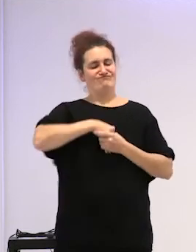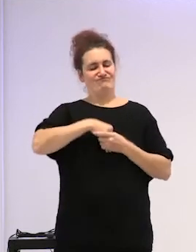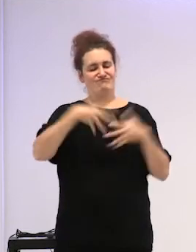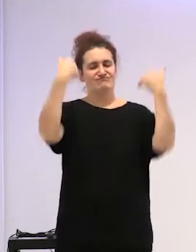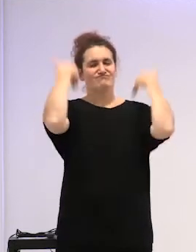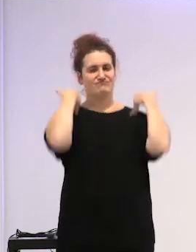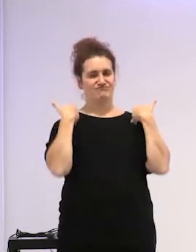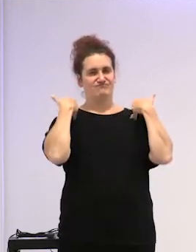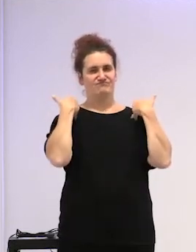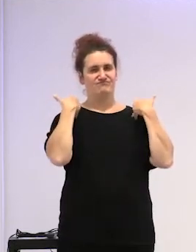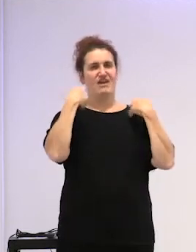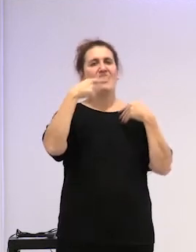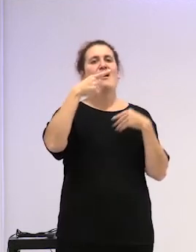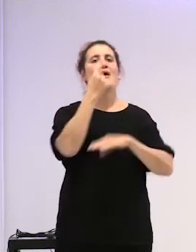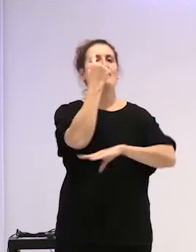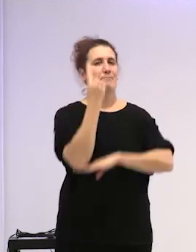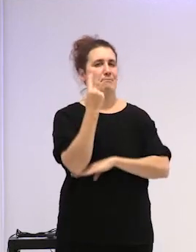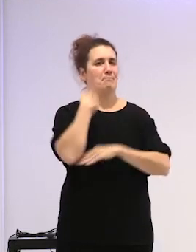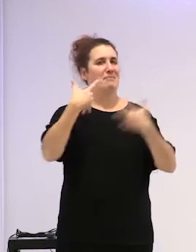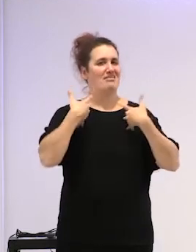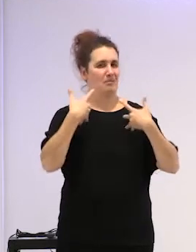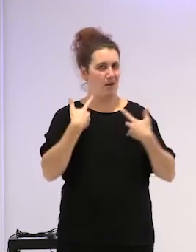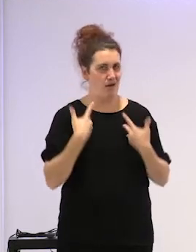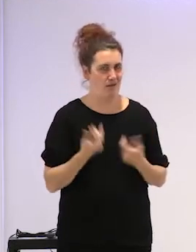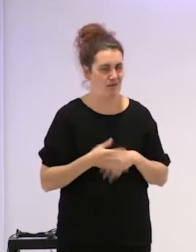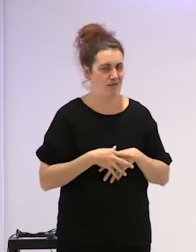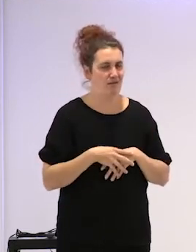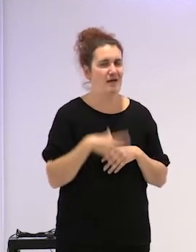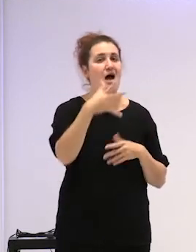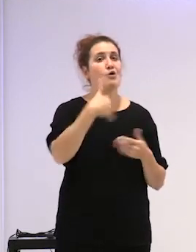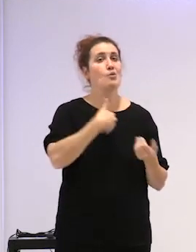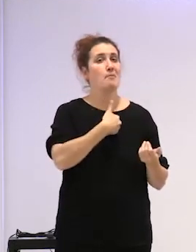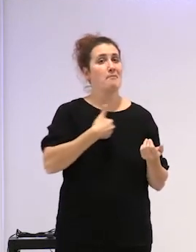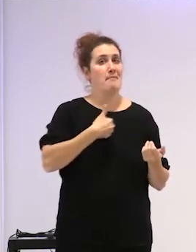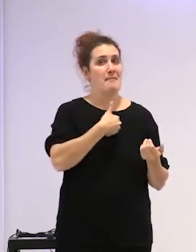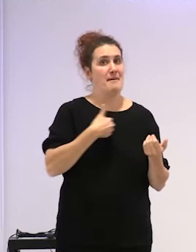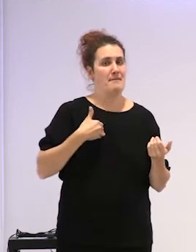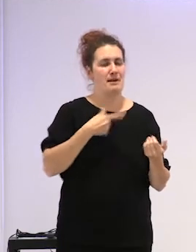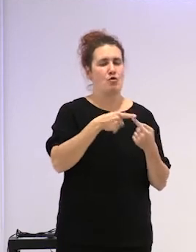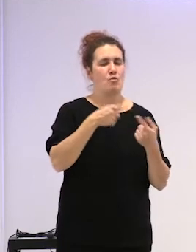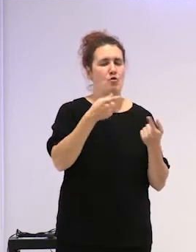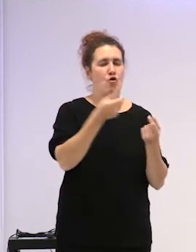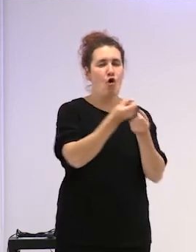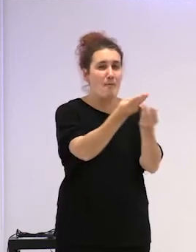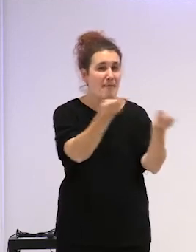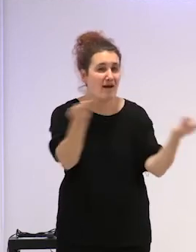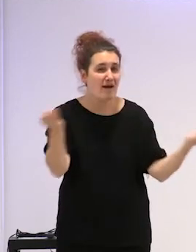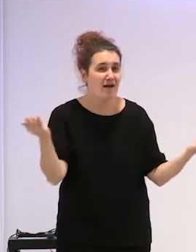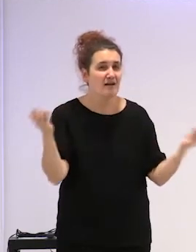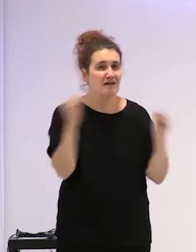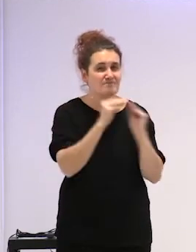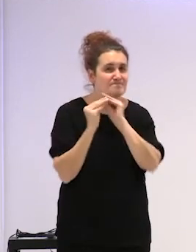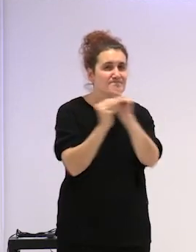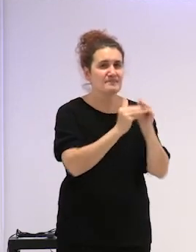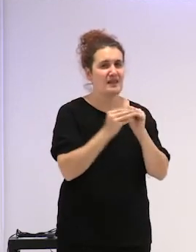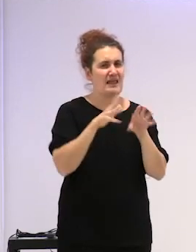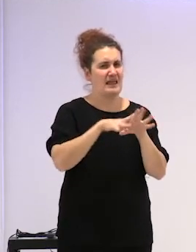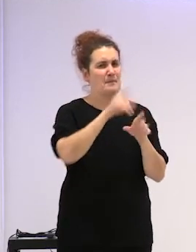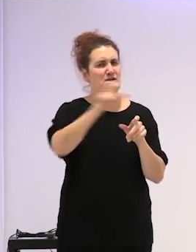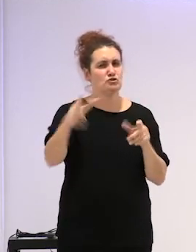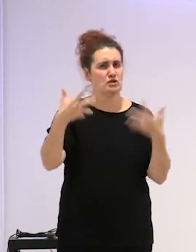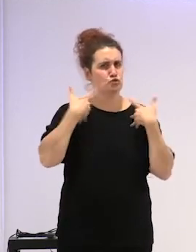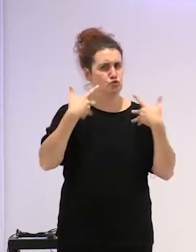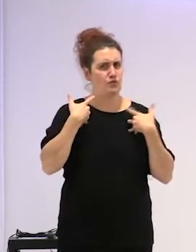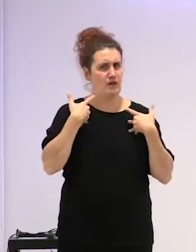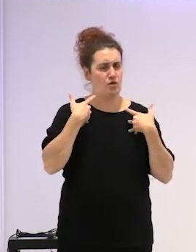Ella explica Hay una idea preconcebida y homogeneizadora de las personas que hemos sufrido violencia sexual en la